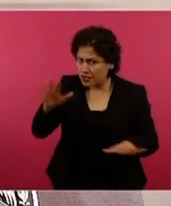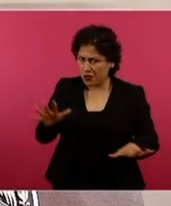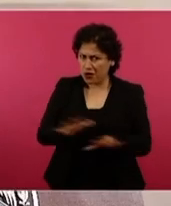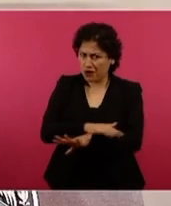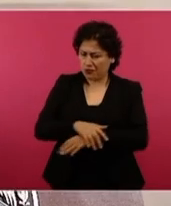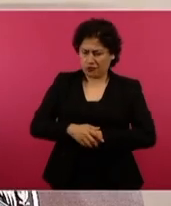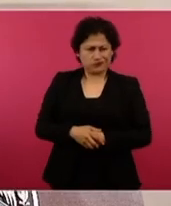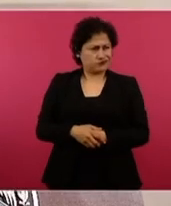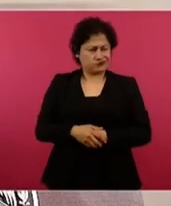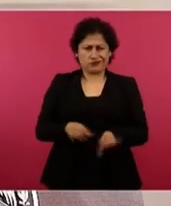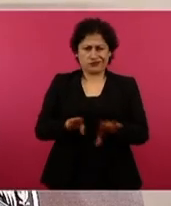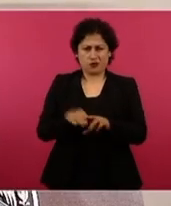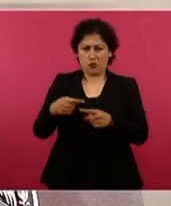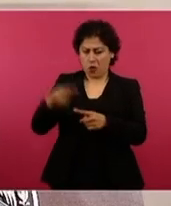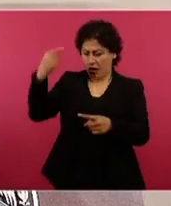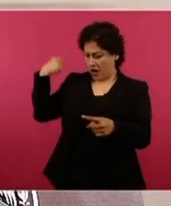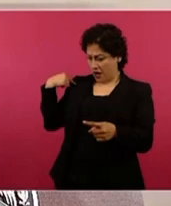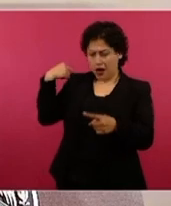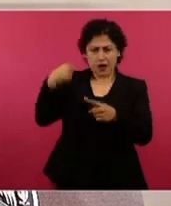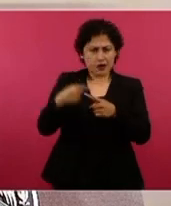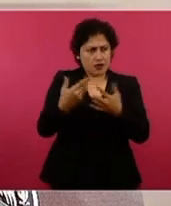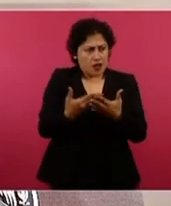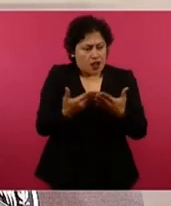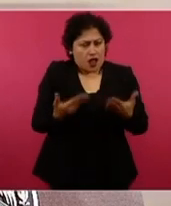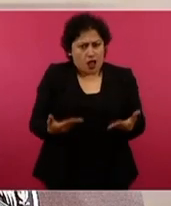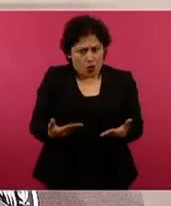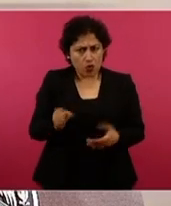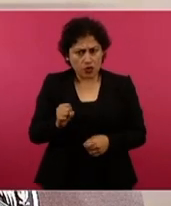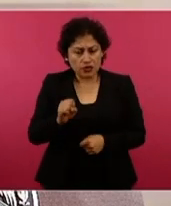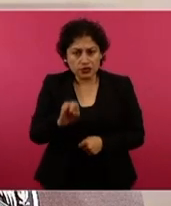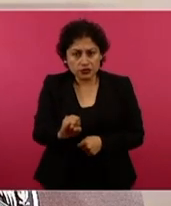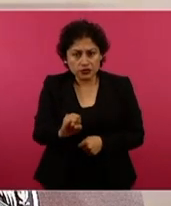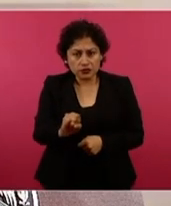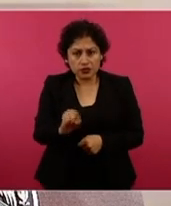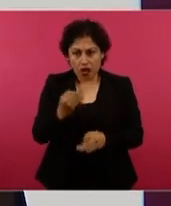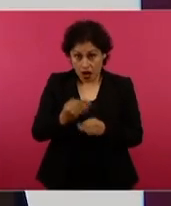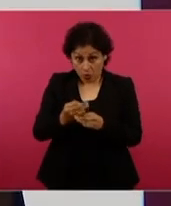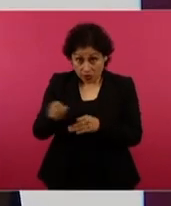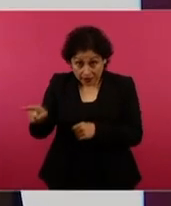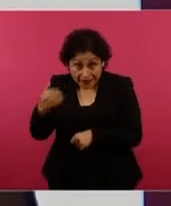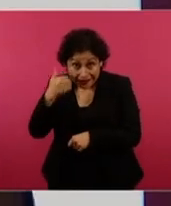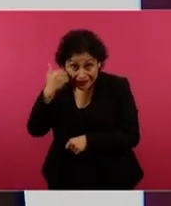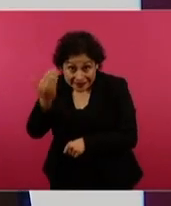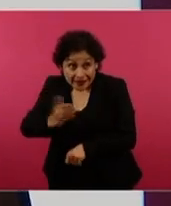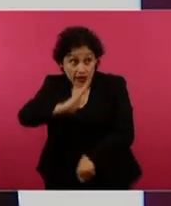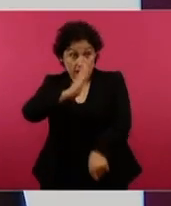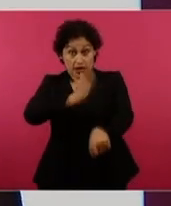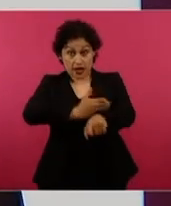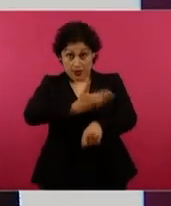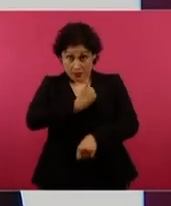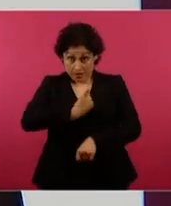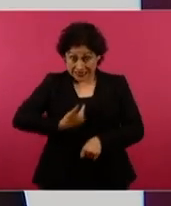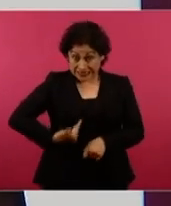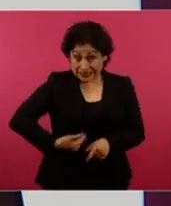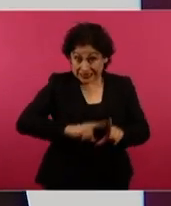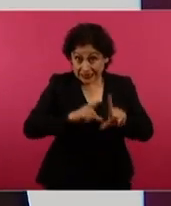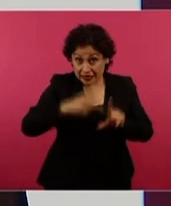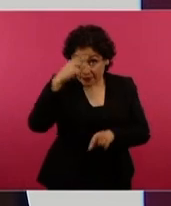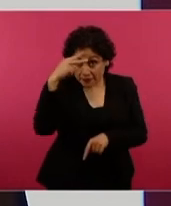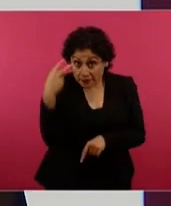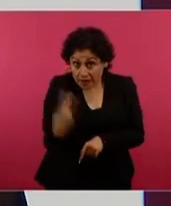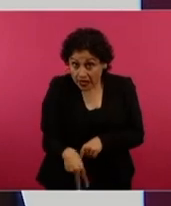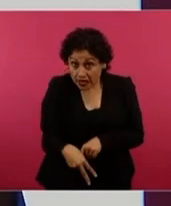pues sin explicación alguna, y ahora pretende sancionar al presidente de México, Andrés Manuel López Obrador, por frases similares